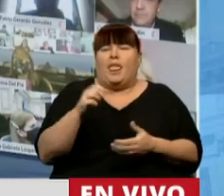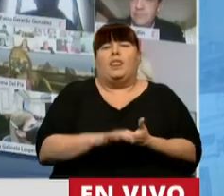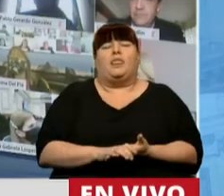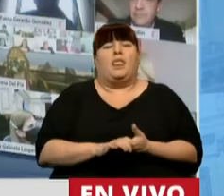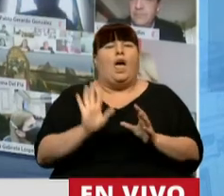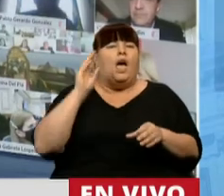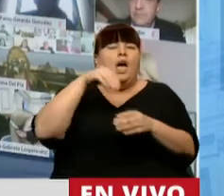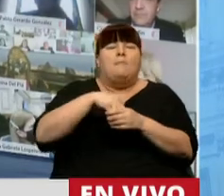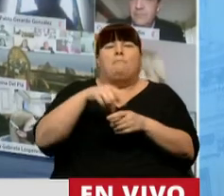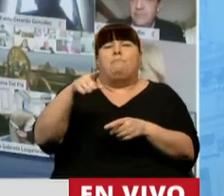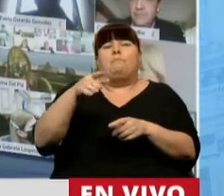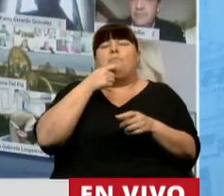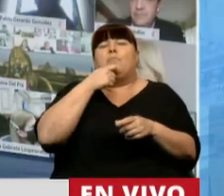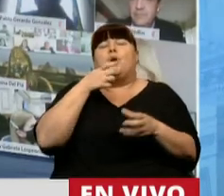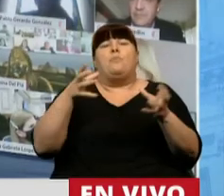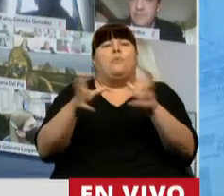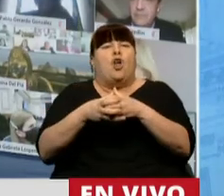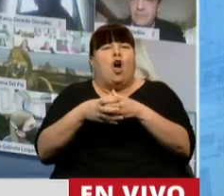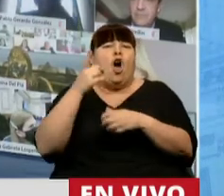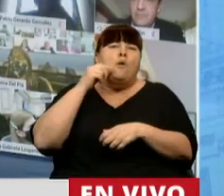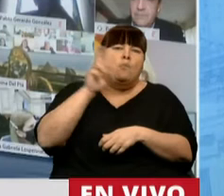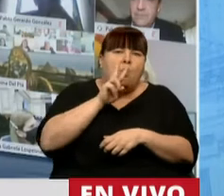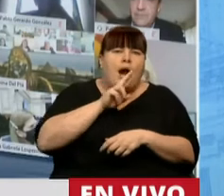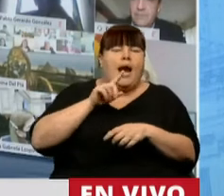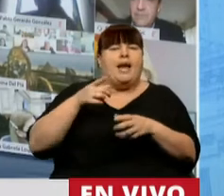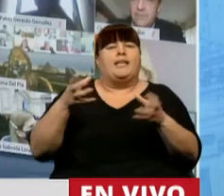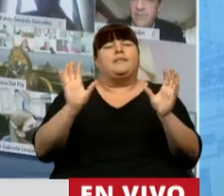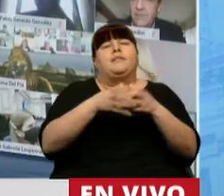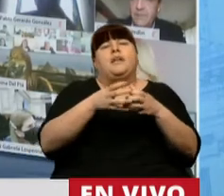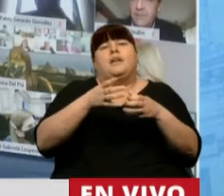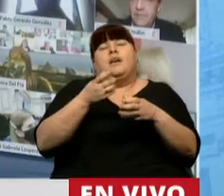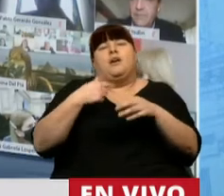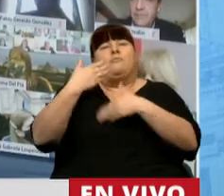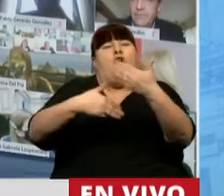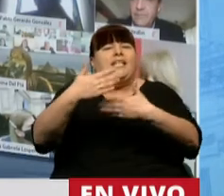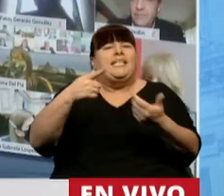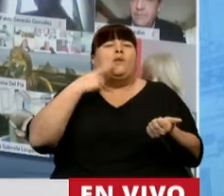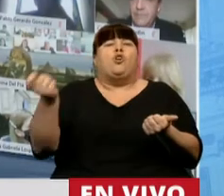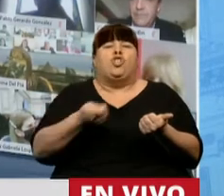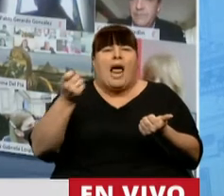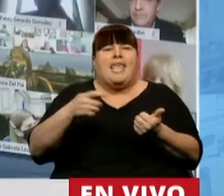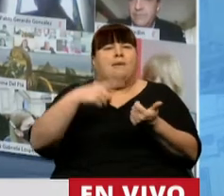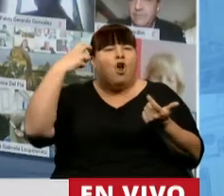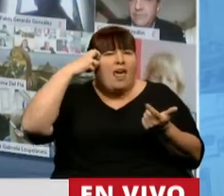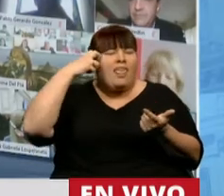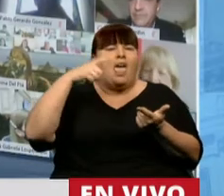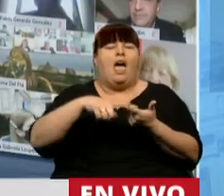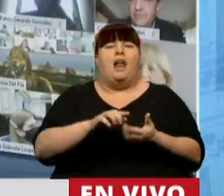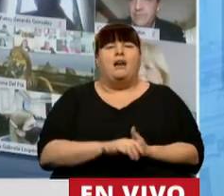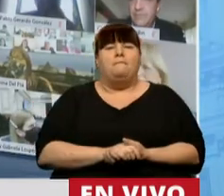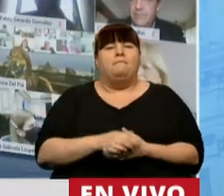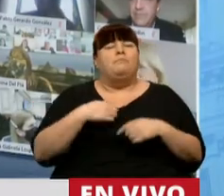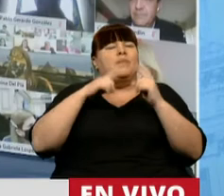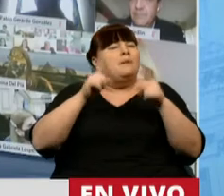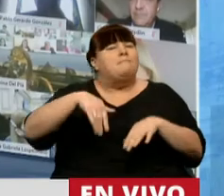de participantes en partidos de hombres y mujeres, de partidos progresistas como el socialismo, como el radicalismo y